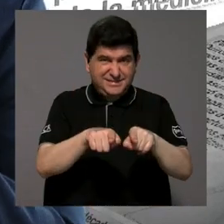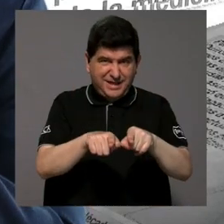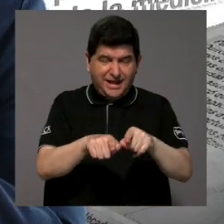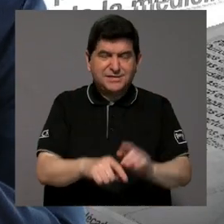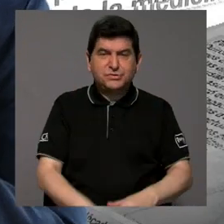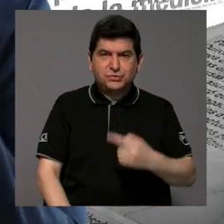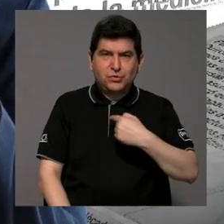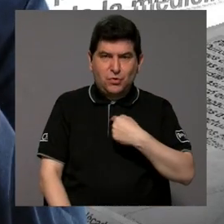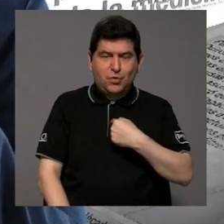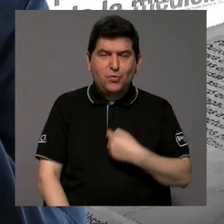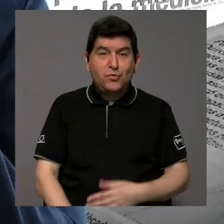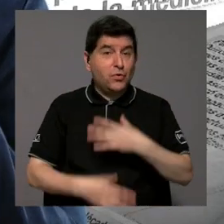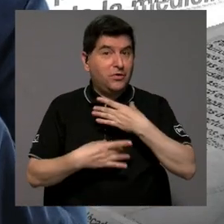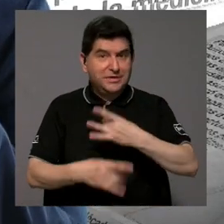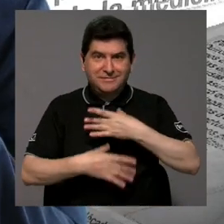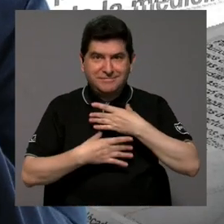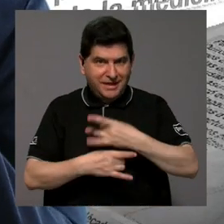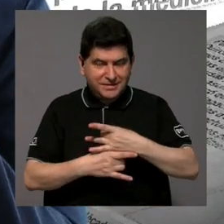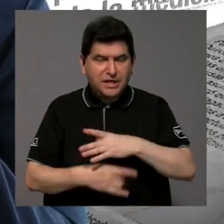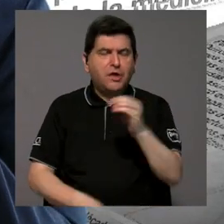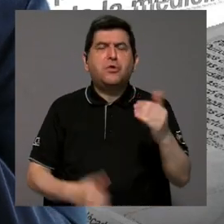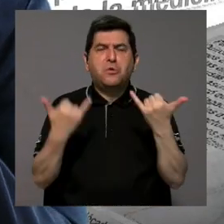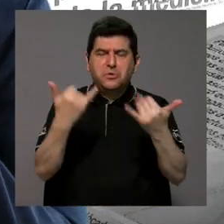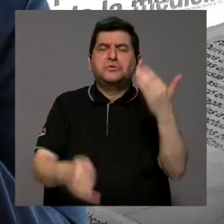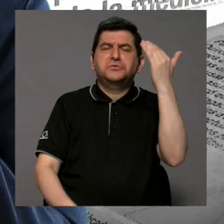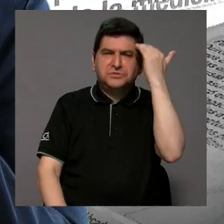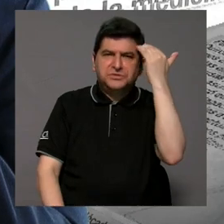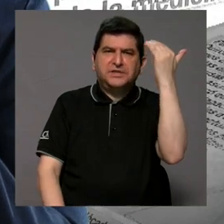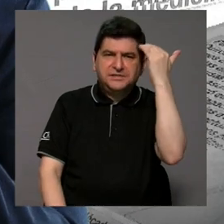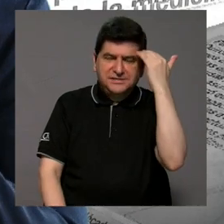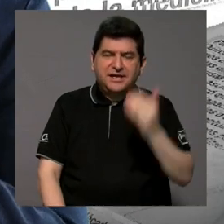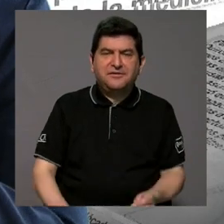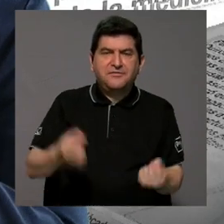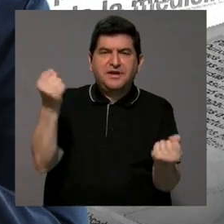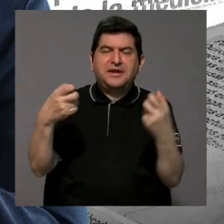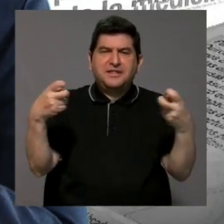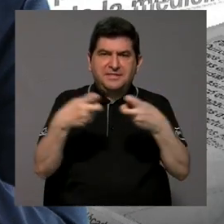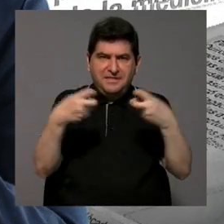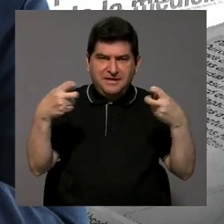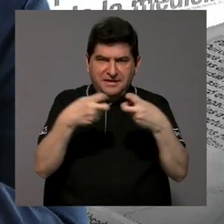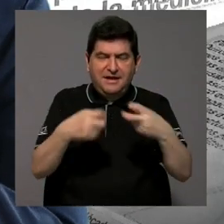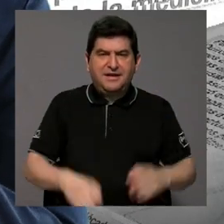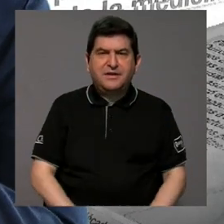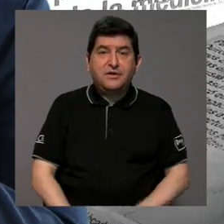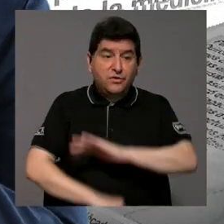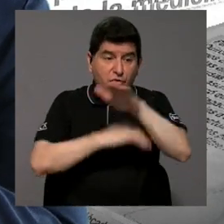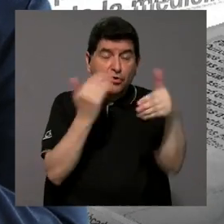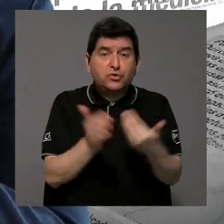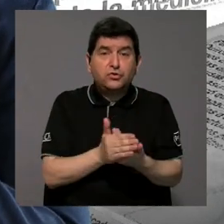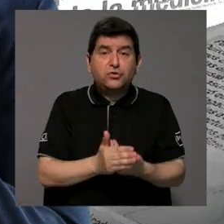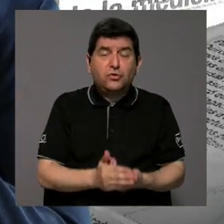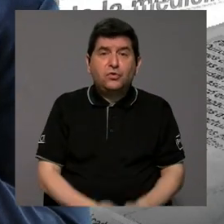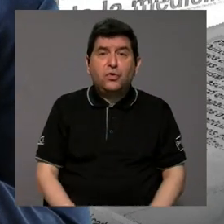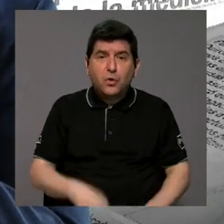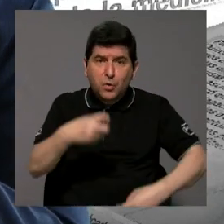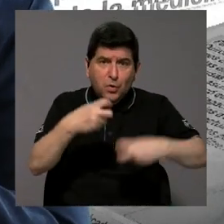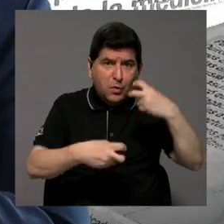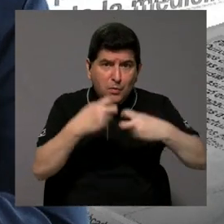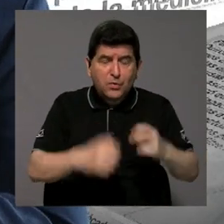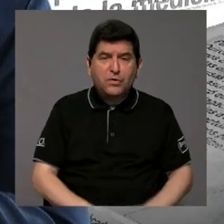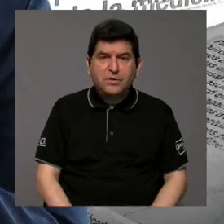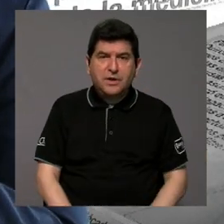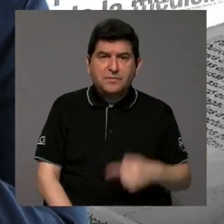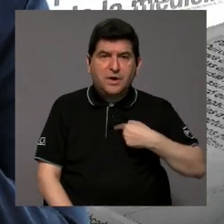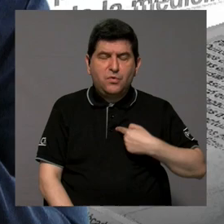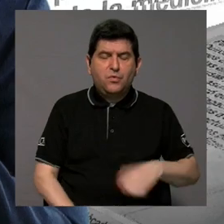uno como entusiasta o conocedor de los vehículos eléctricos yo creo que cualquier daño levanta